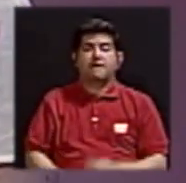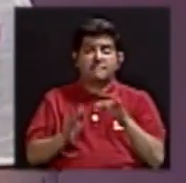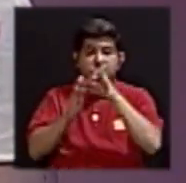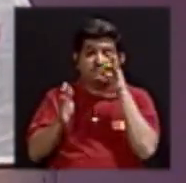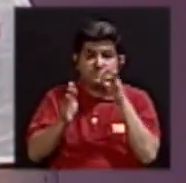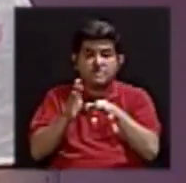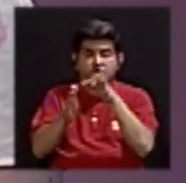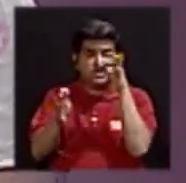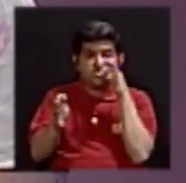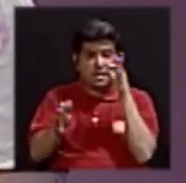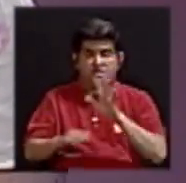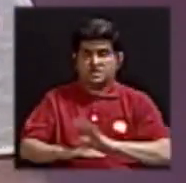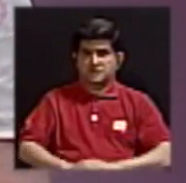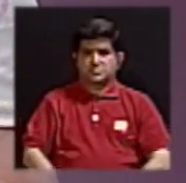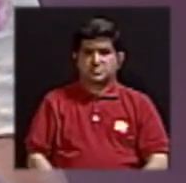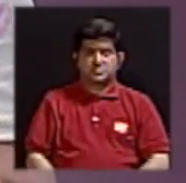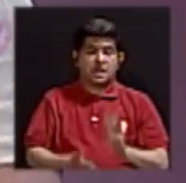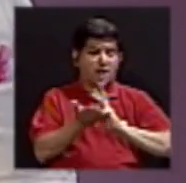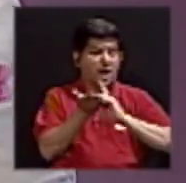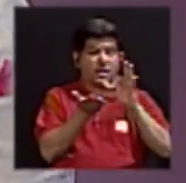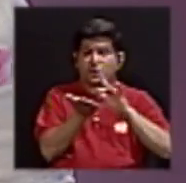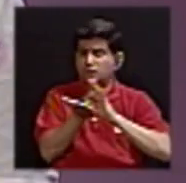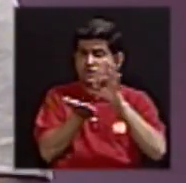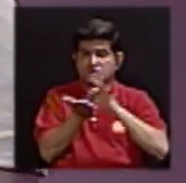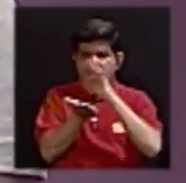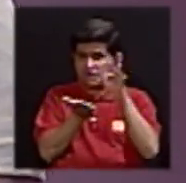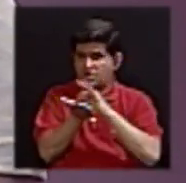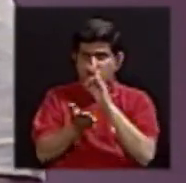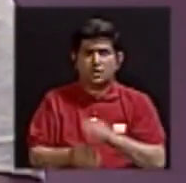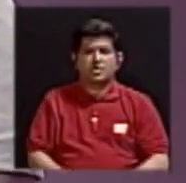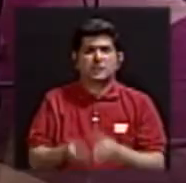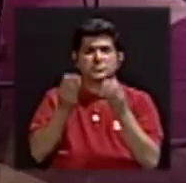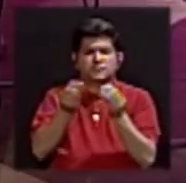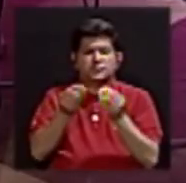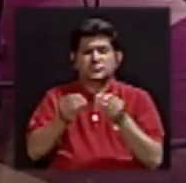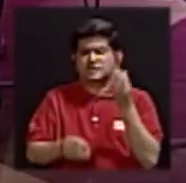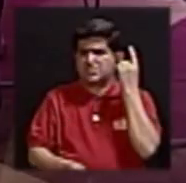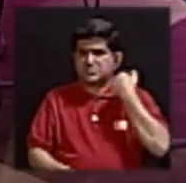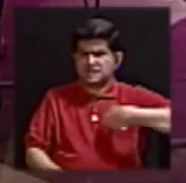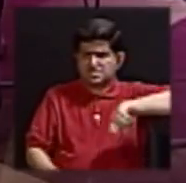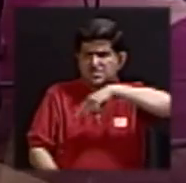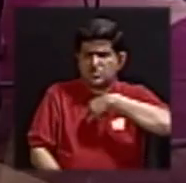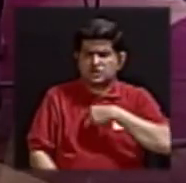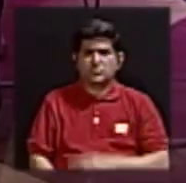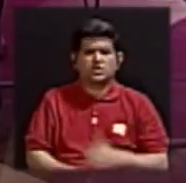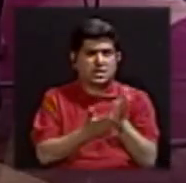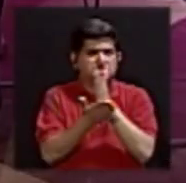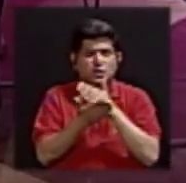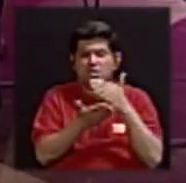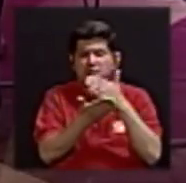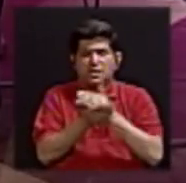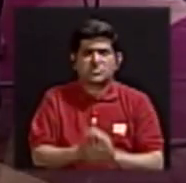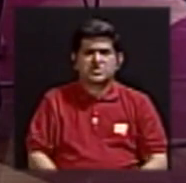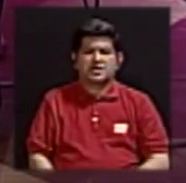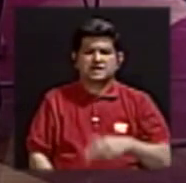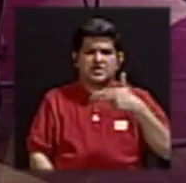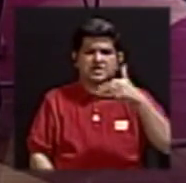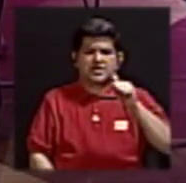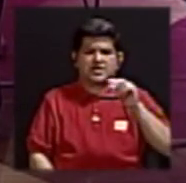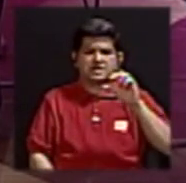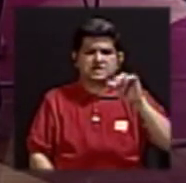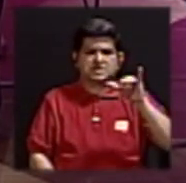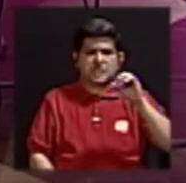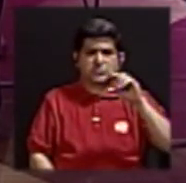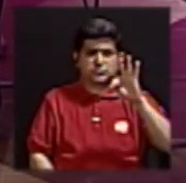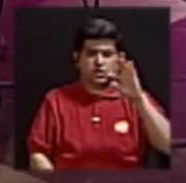frutas, ¿verdad? Es arroz y frijoles. Es que muchas de nosotras nos criamos con picadillos, los picadillos de chayote, los picadillos